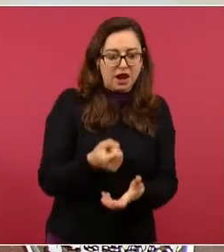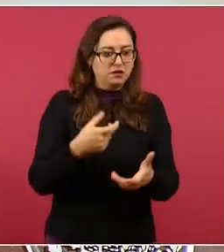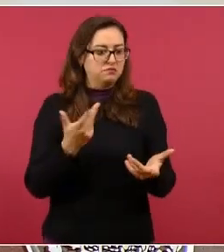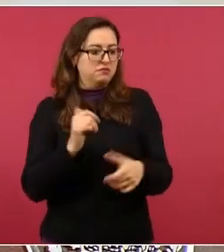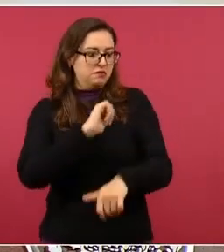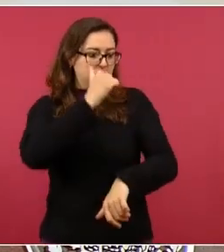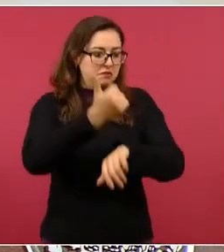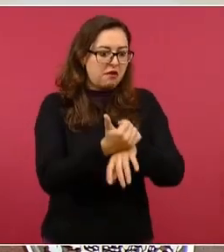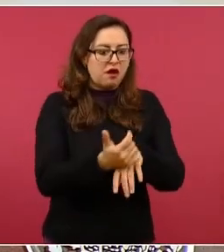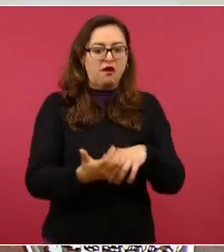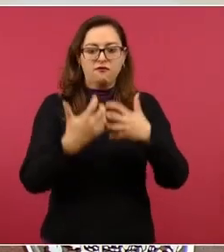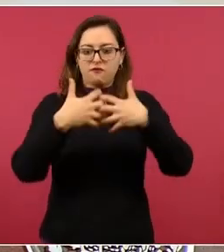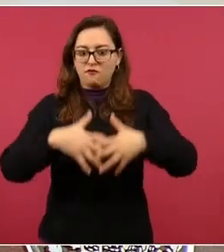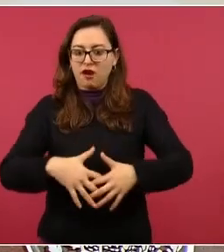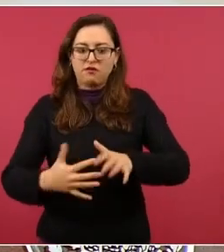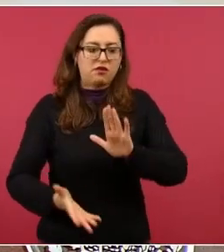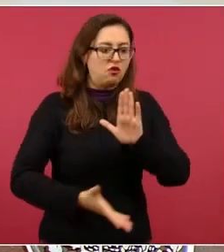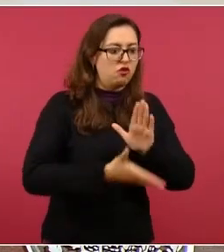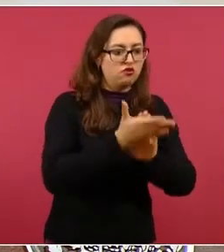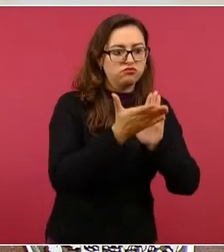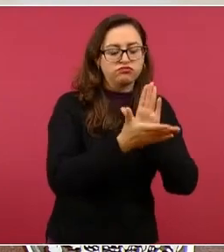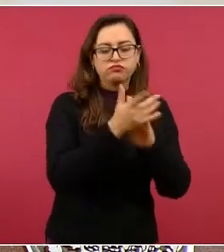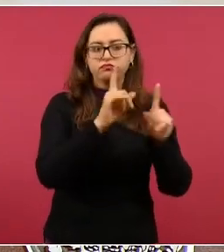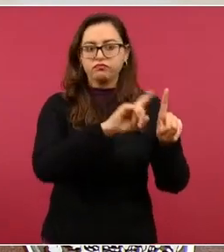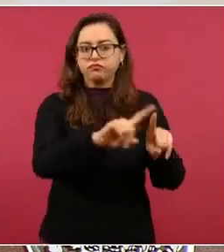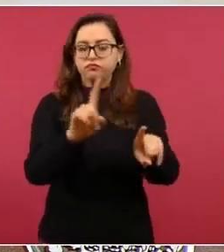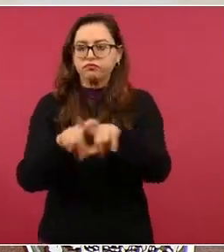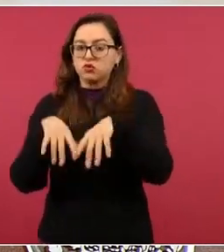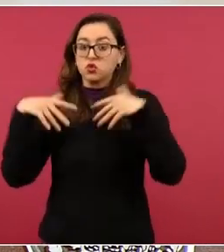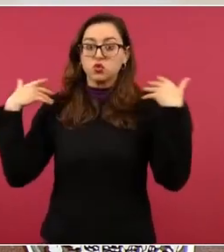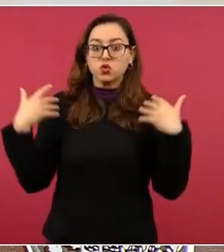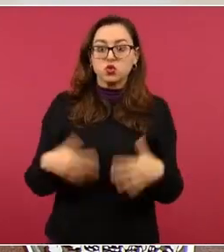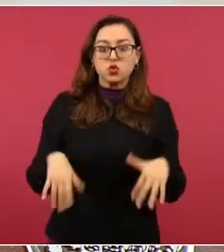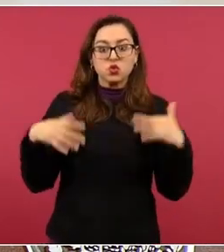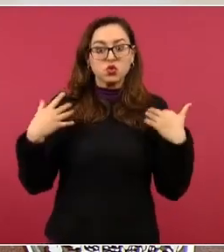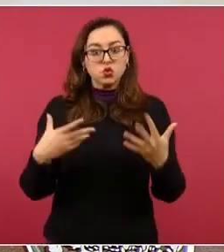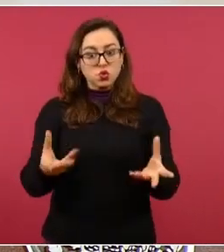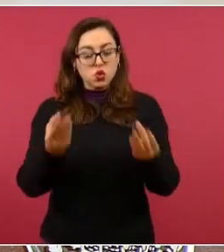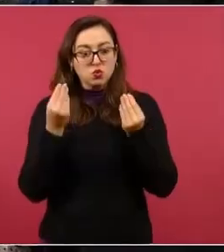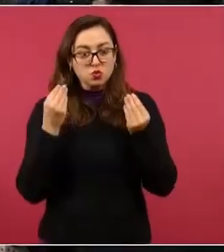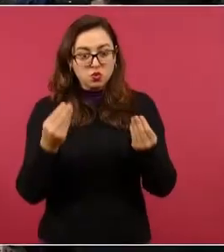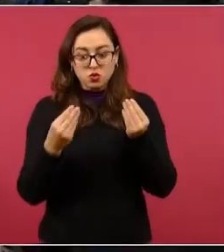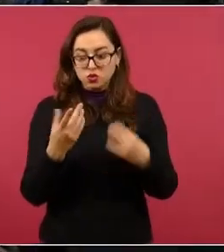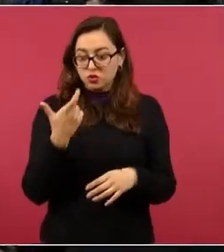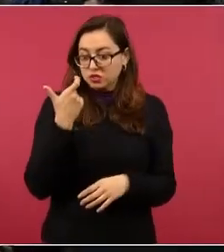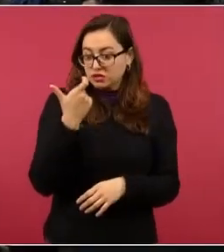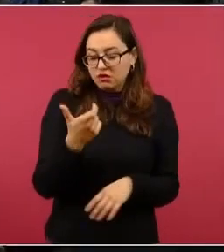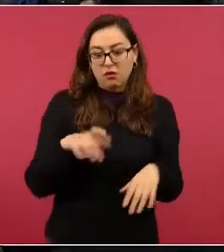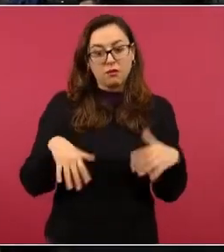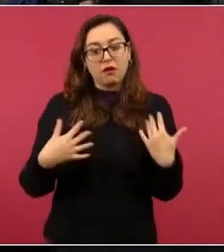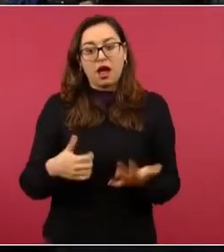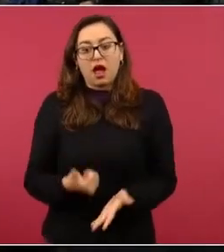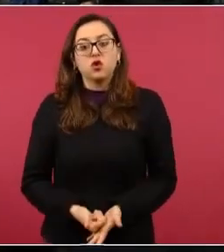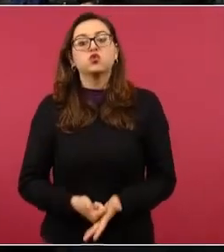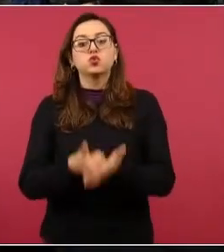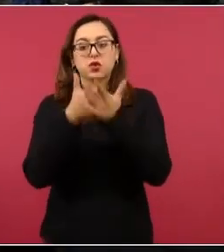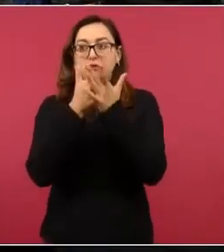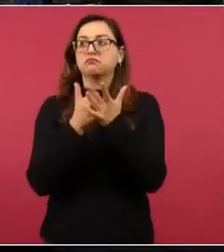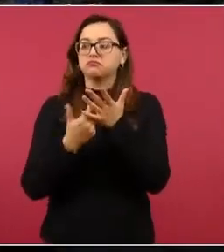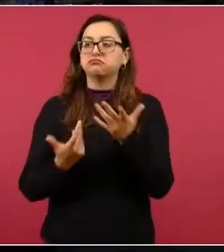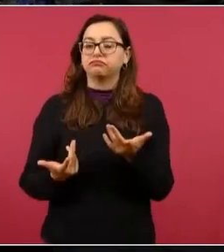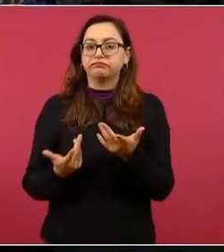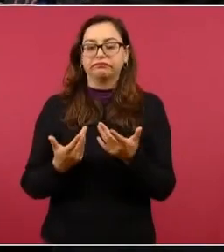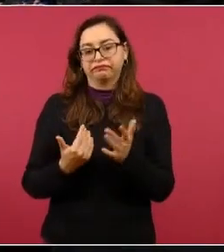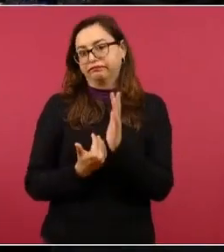nunca se tenía una inversión extranjera como ahora y va a seguir creciendo, va a seguir creciendo.